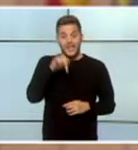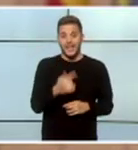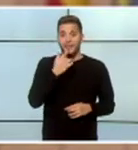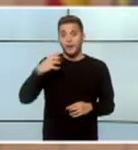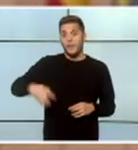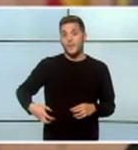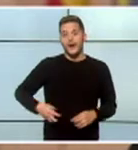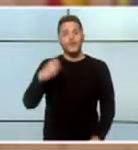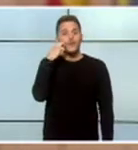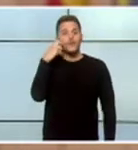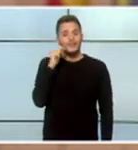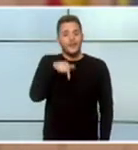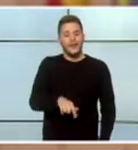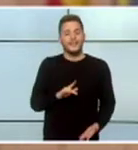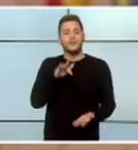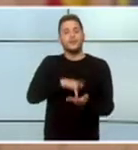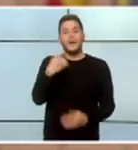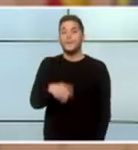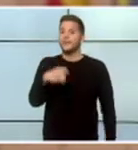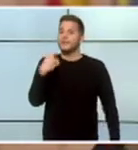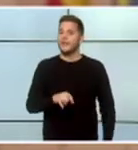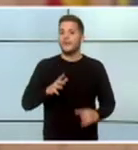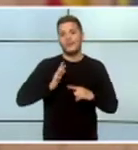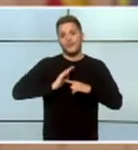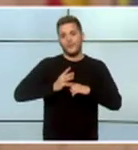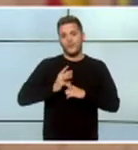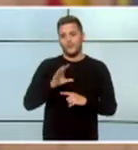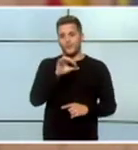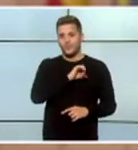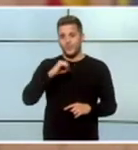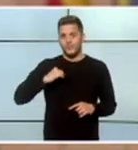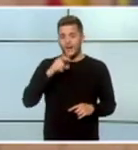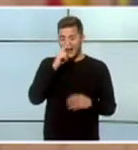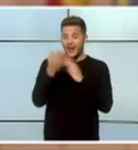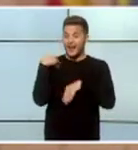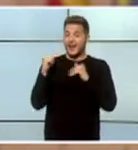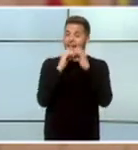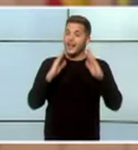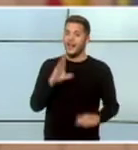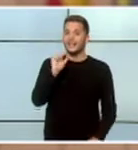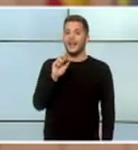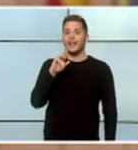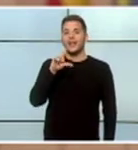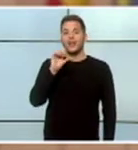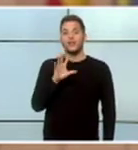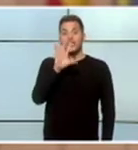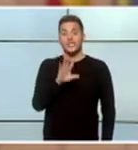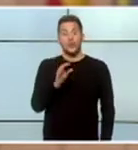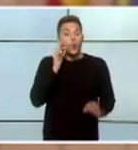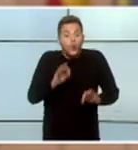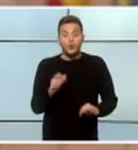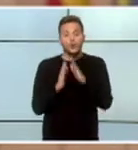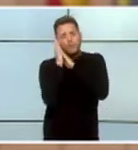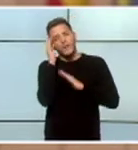Fonsalida... ...la presidencia de la Comunidad Autónoma... ...antigua residencia de Carlos V... ...precisamente en su antiguo dormitorio...